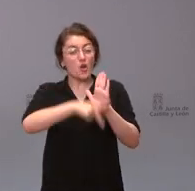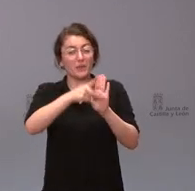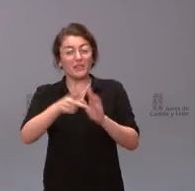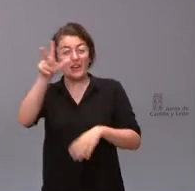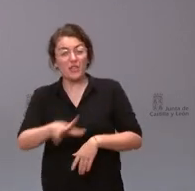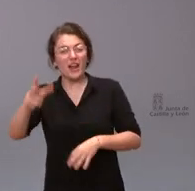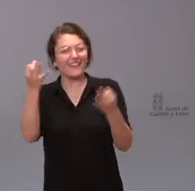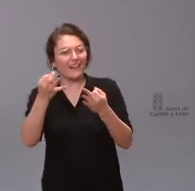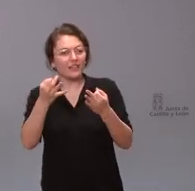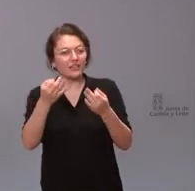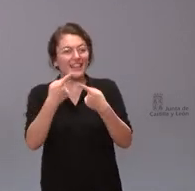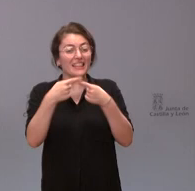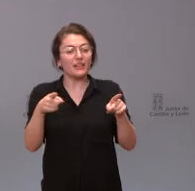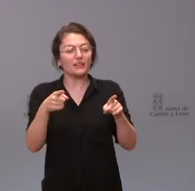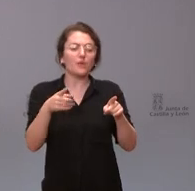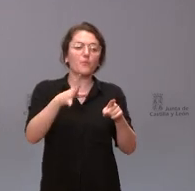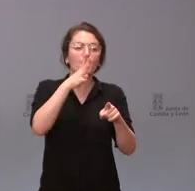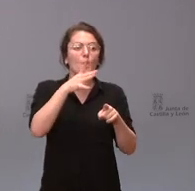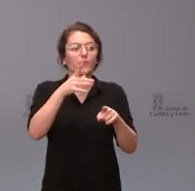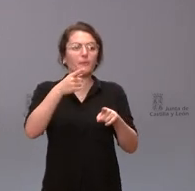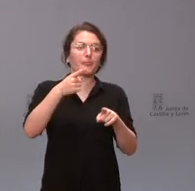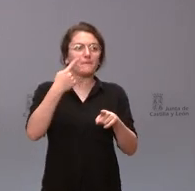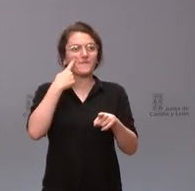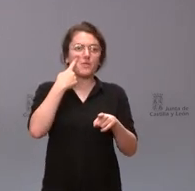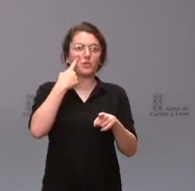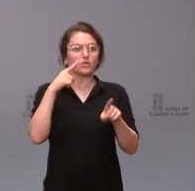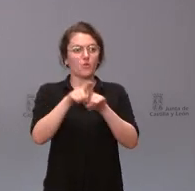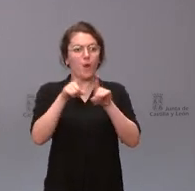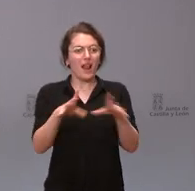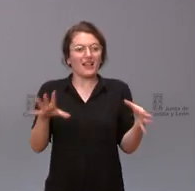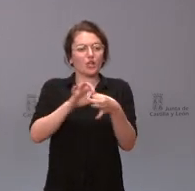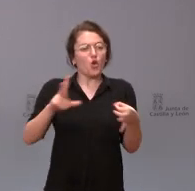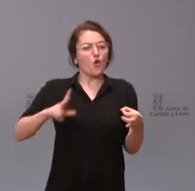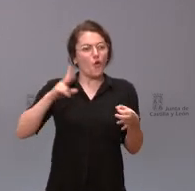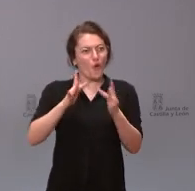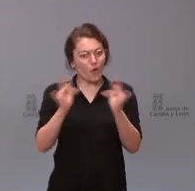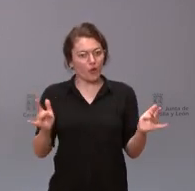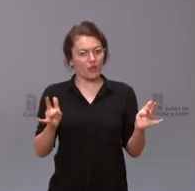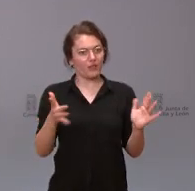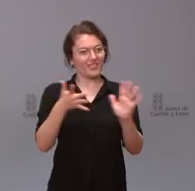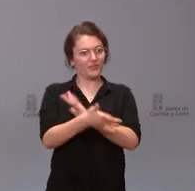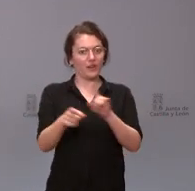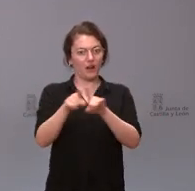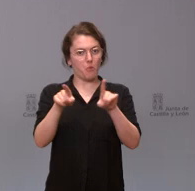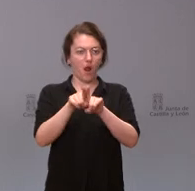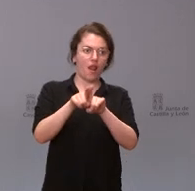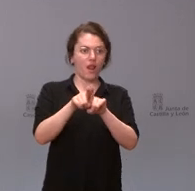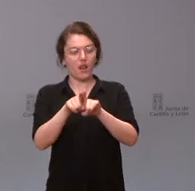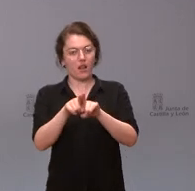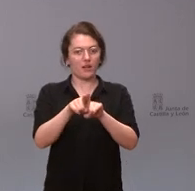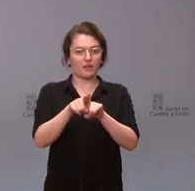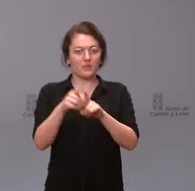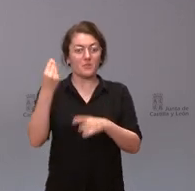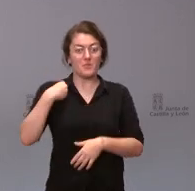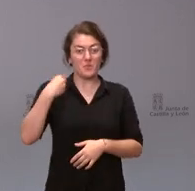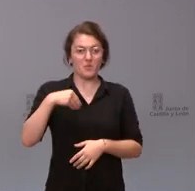como un elemento de unidad como un elemento de concordia y por tanto no la visión de comprar el relato que